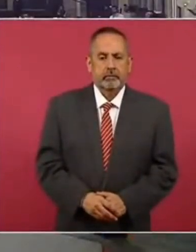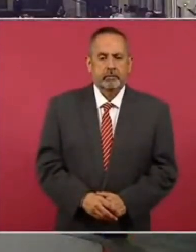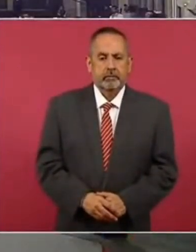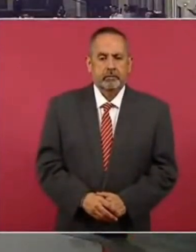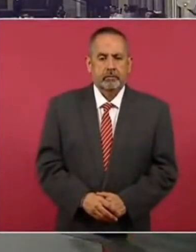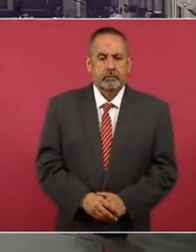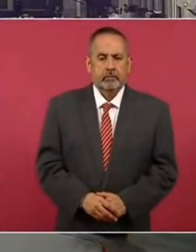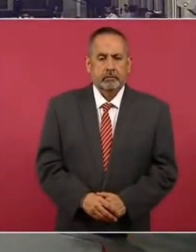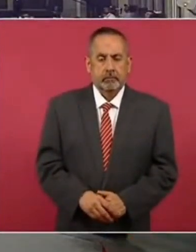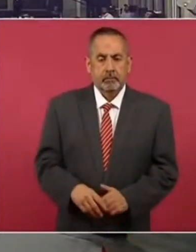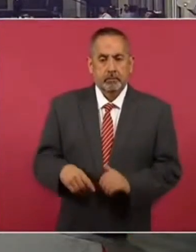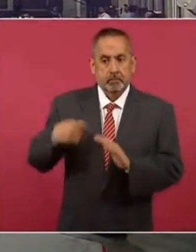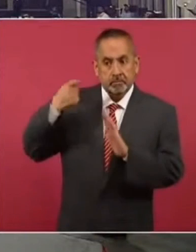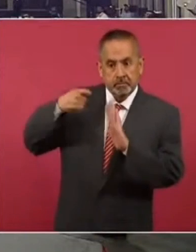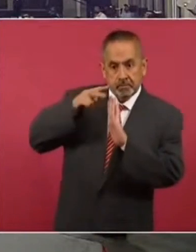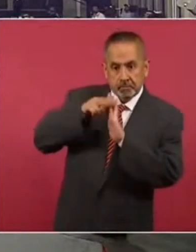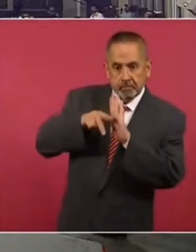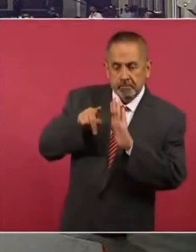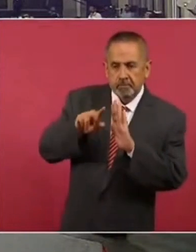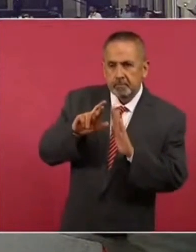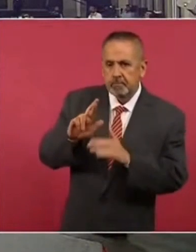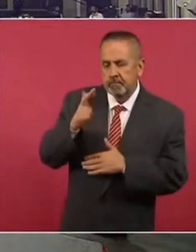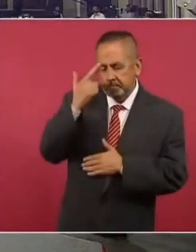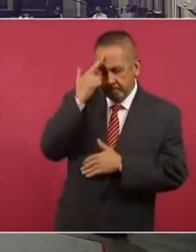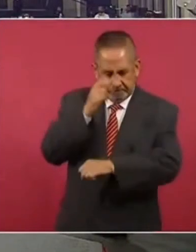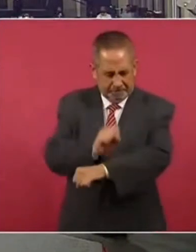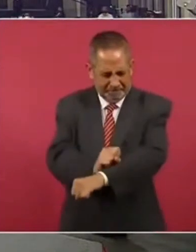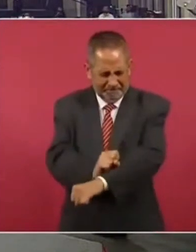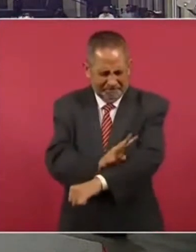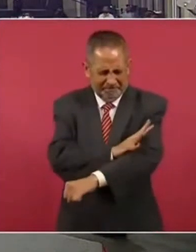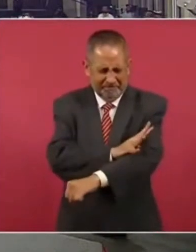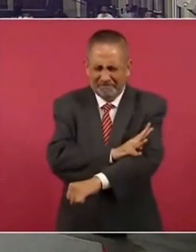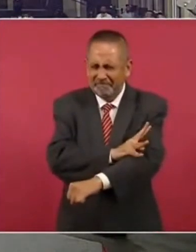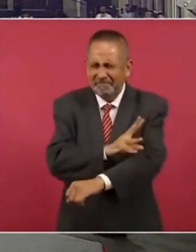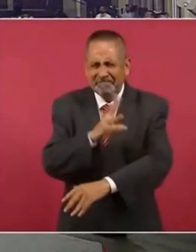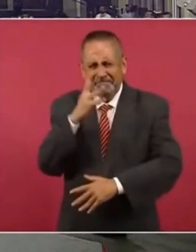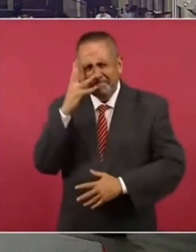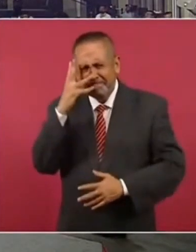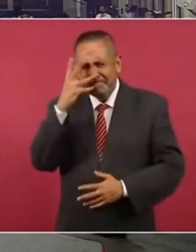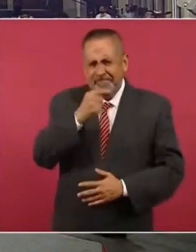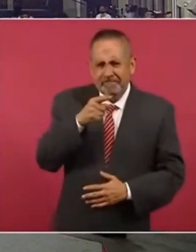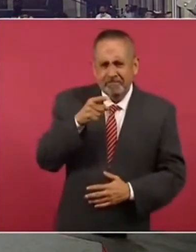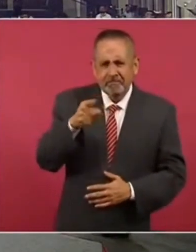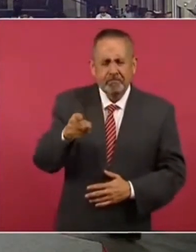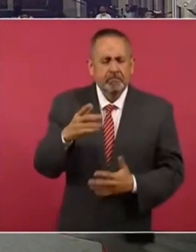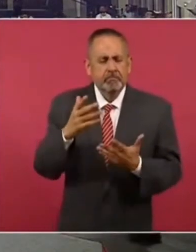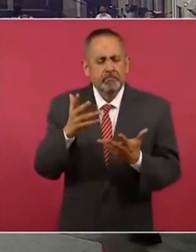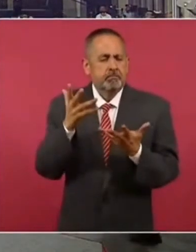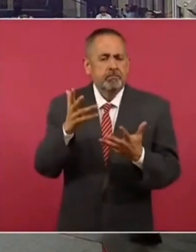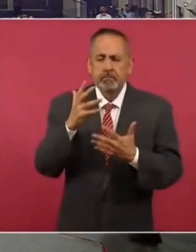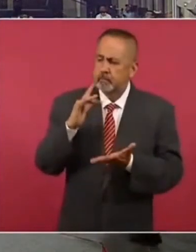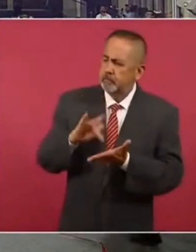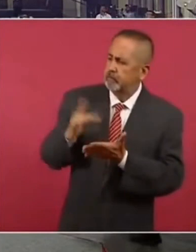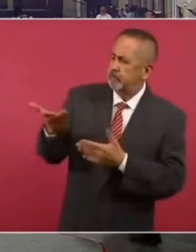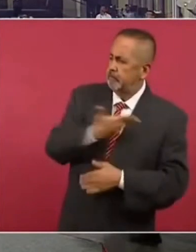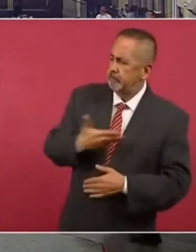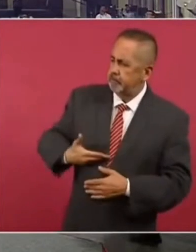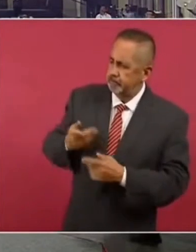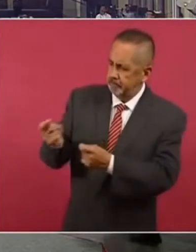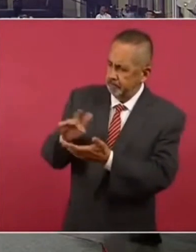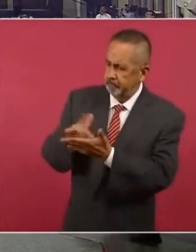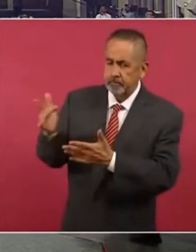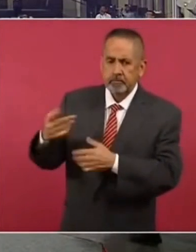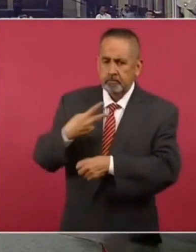en el ver este vídeo, venida la carne de gallina, es maravilloso, ¿verdad? Deseo agradecerle, señor presidente,